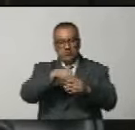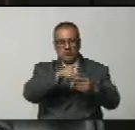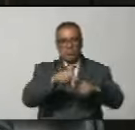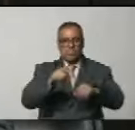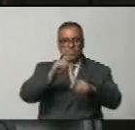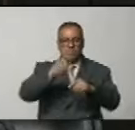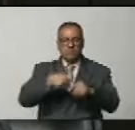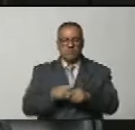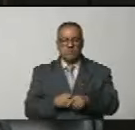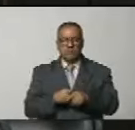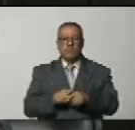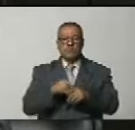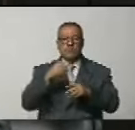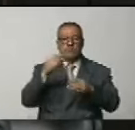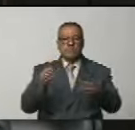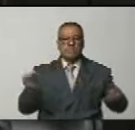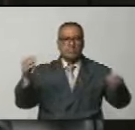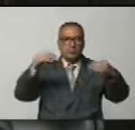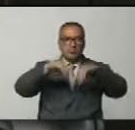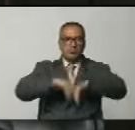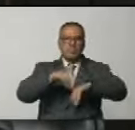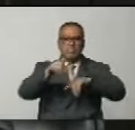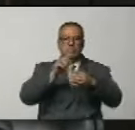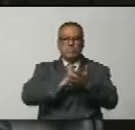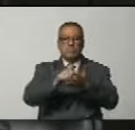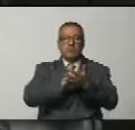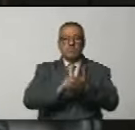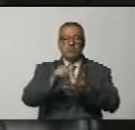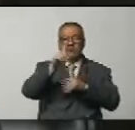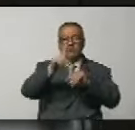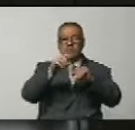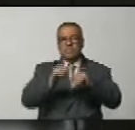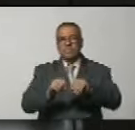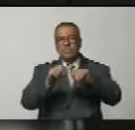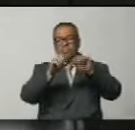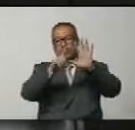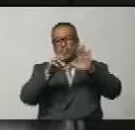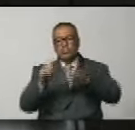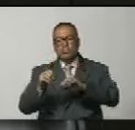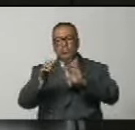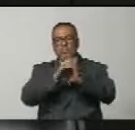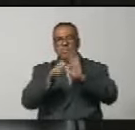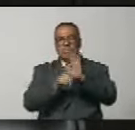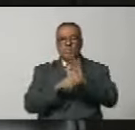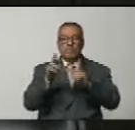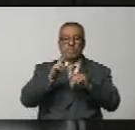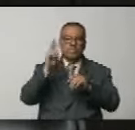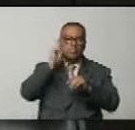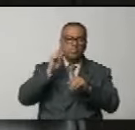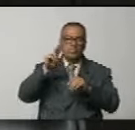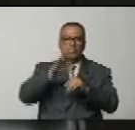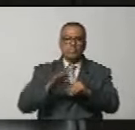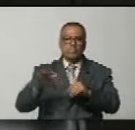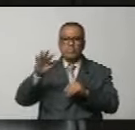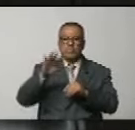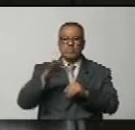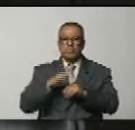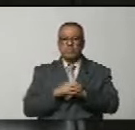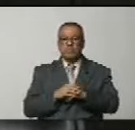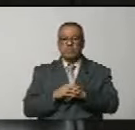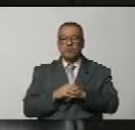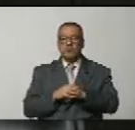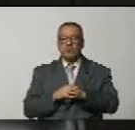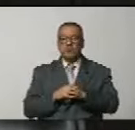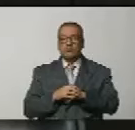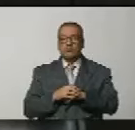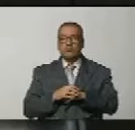coma en concordancia con el artículo 160 de la constitución de la república bolivariana de